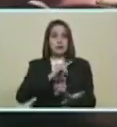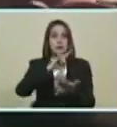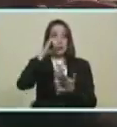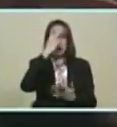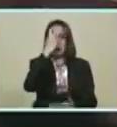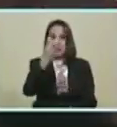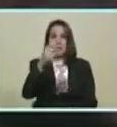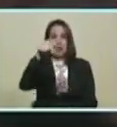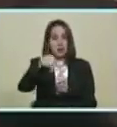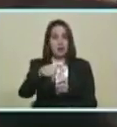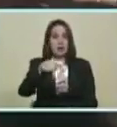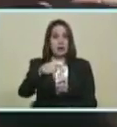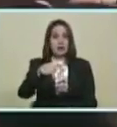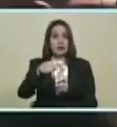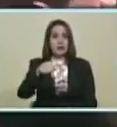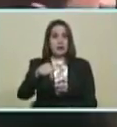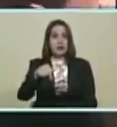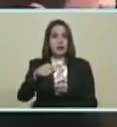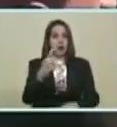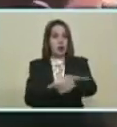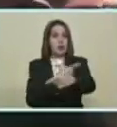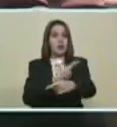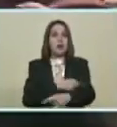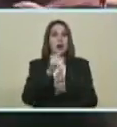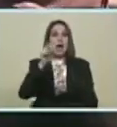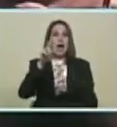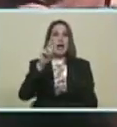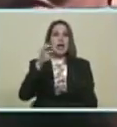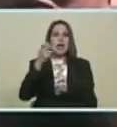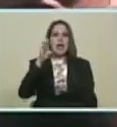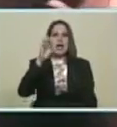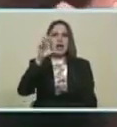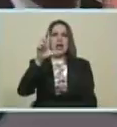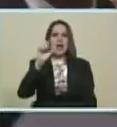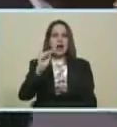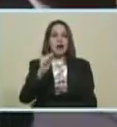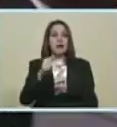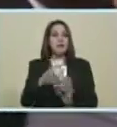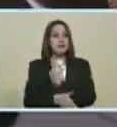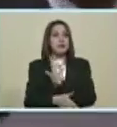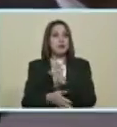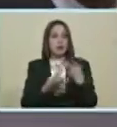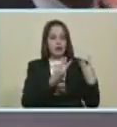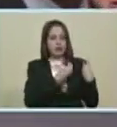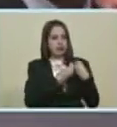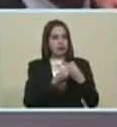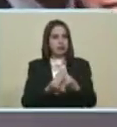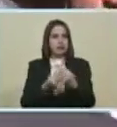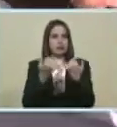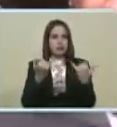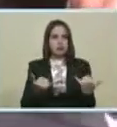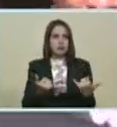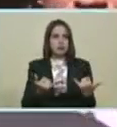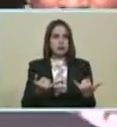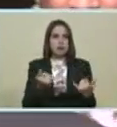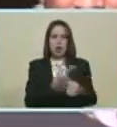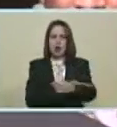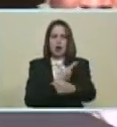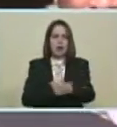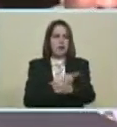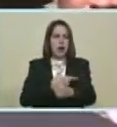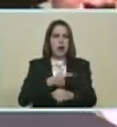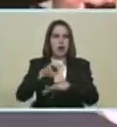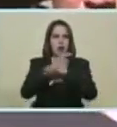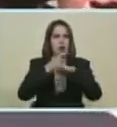Oficial Argelia Con nuestra Hermana Argelia Nuestro hermano Presidente Bouteflika Y todos Los hermanos Del